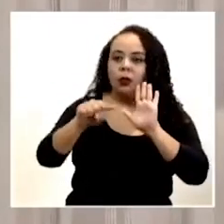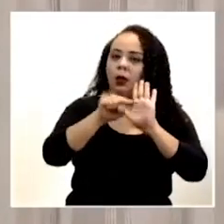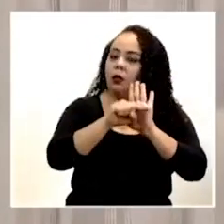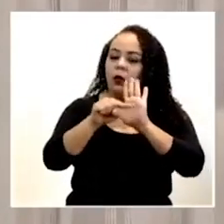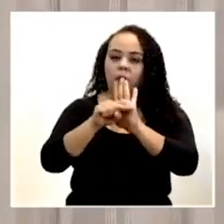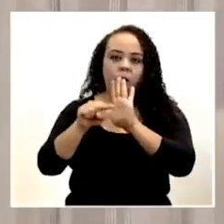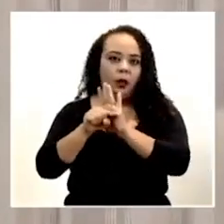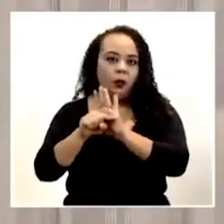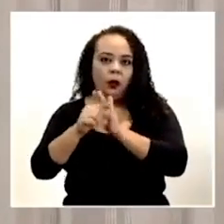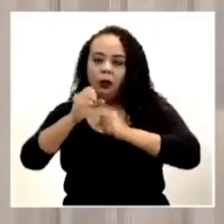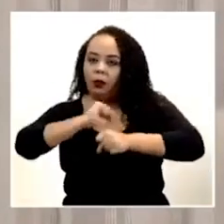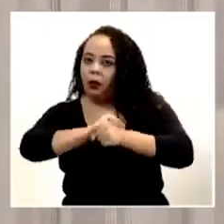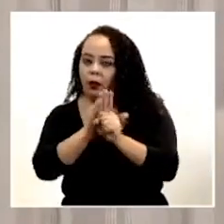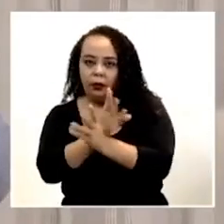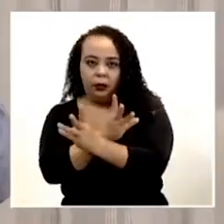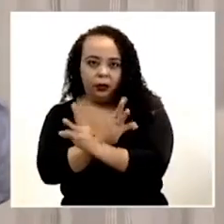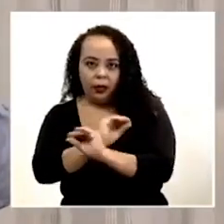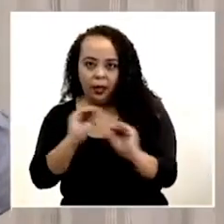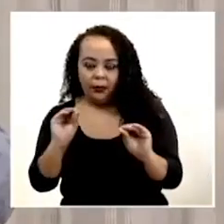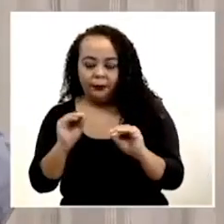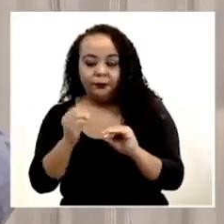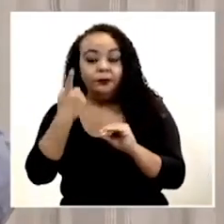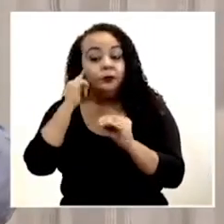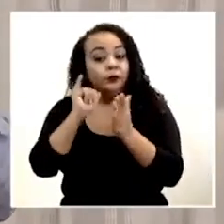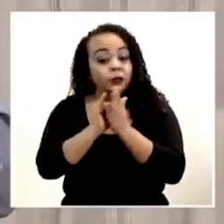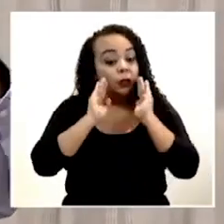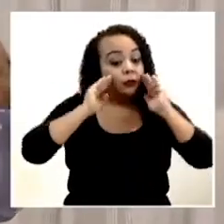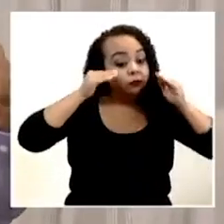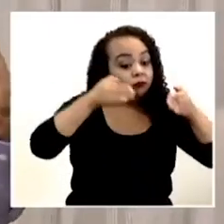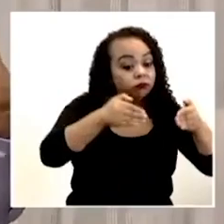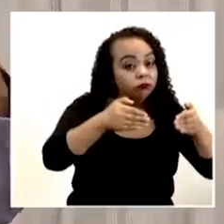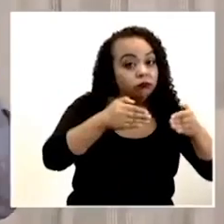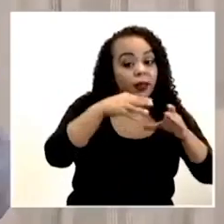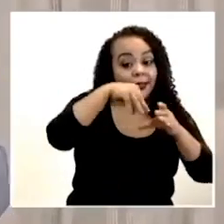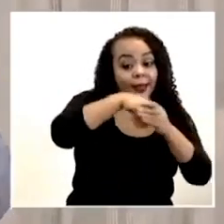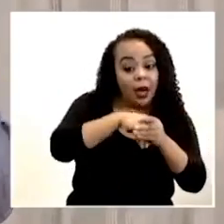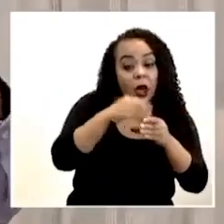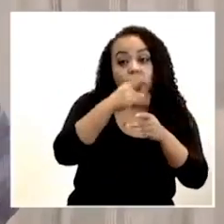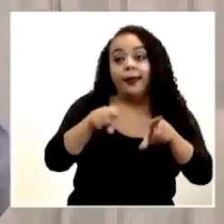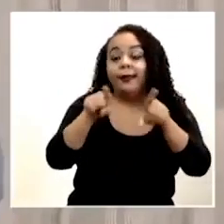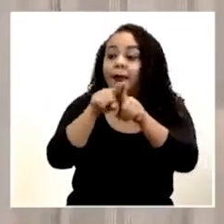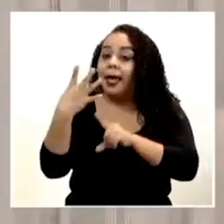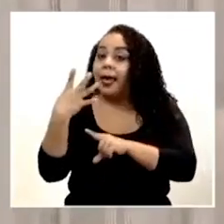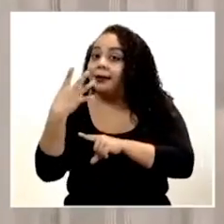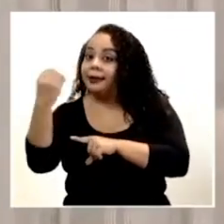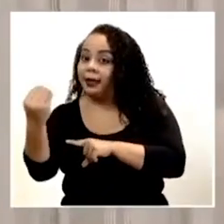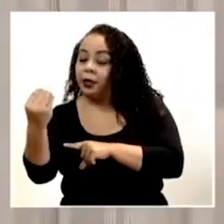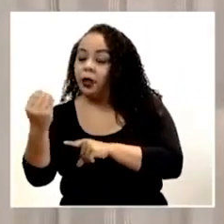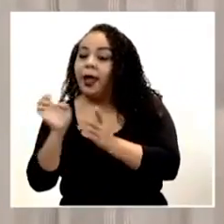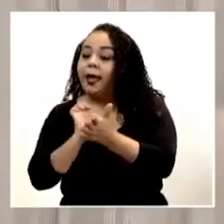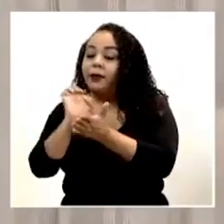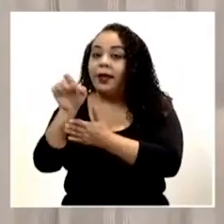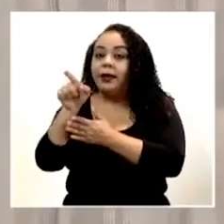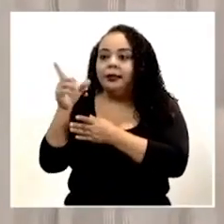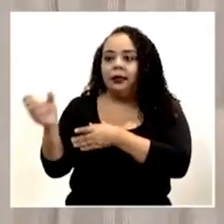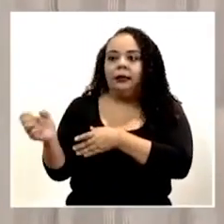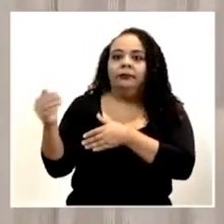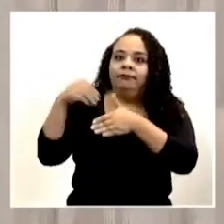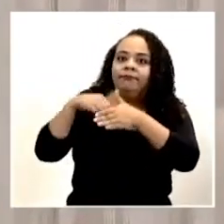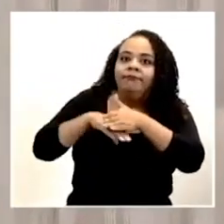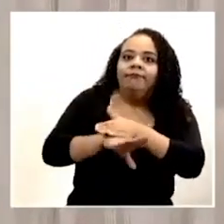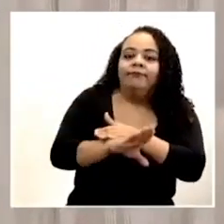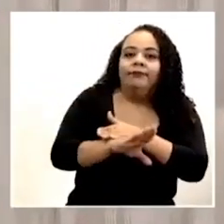y por eso nos estamos enfocando, tanto el interno como el externo, de evitar ese ingreso de